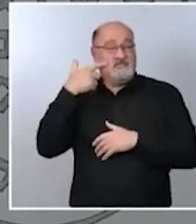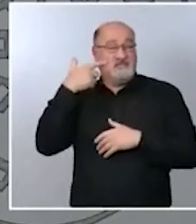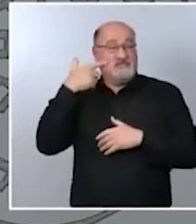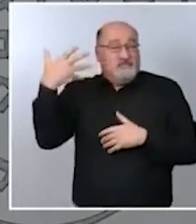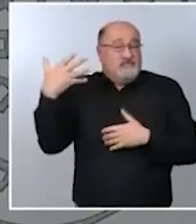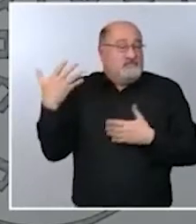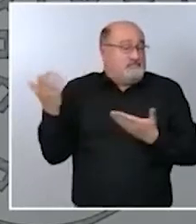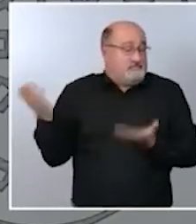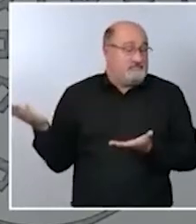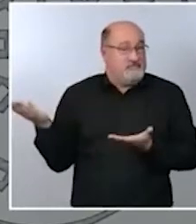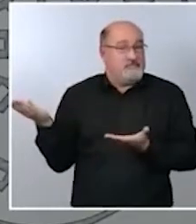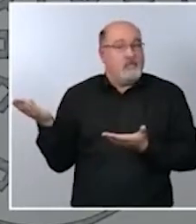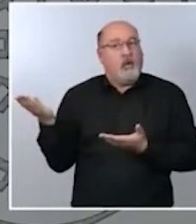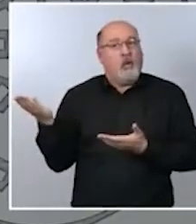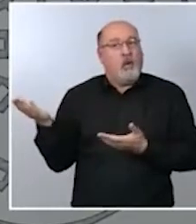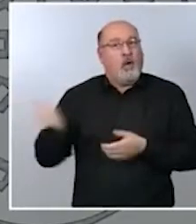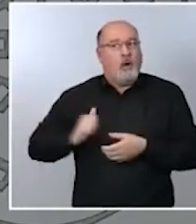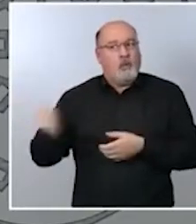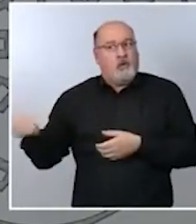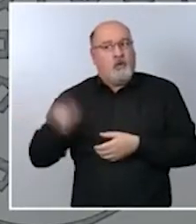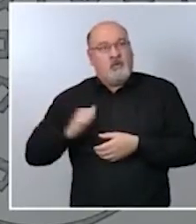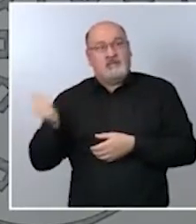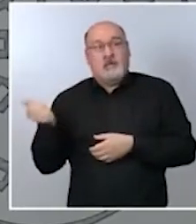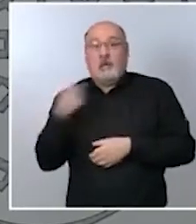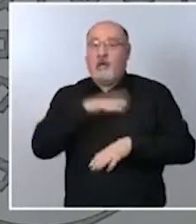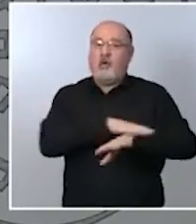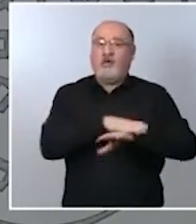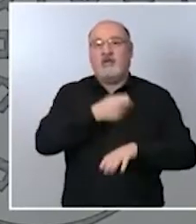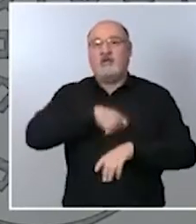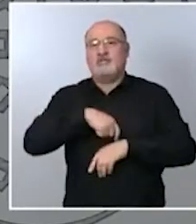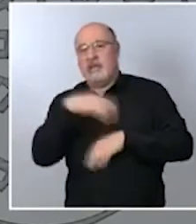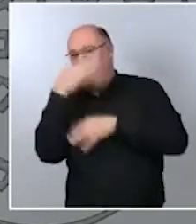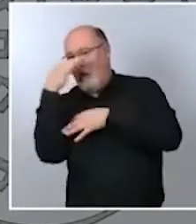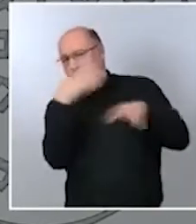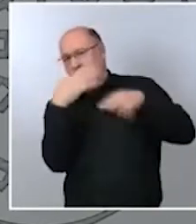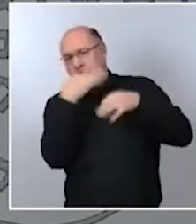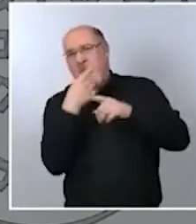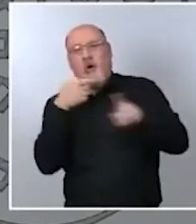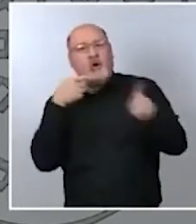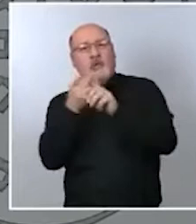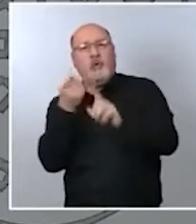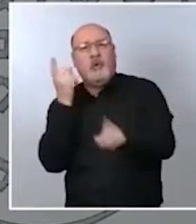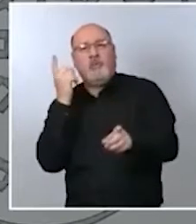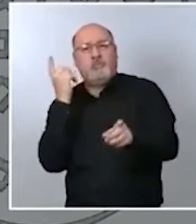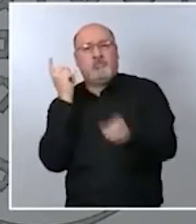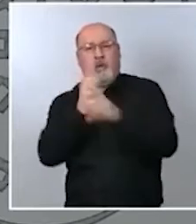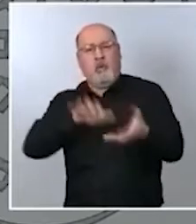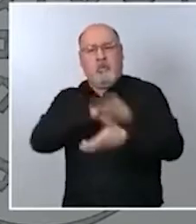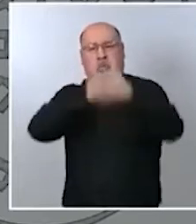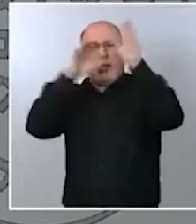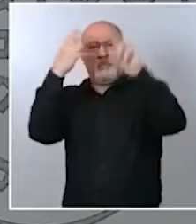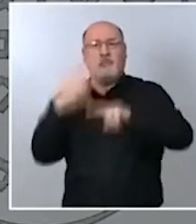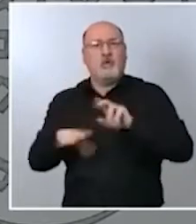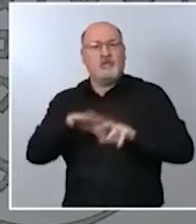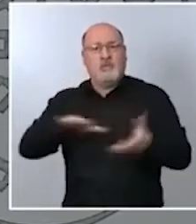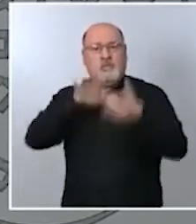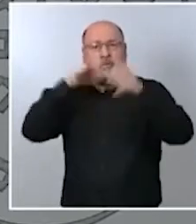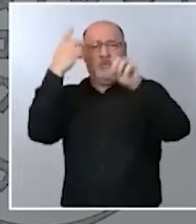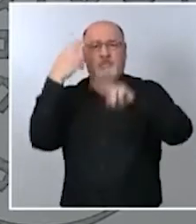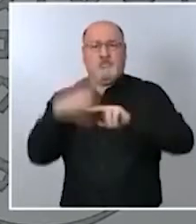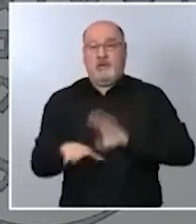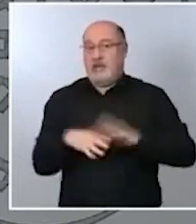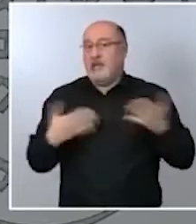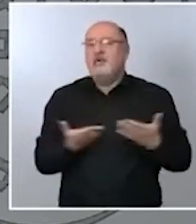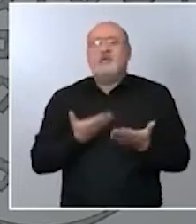al gobierno de España como ariete como confrontación política cuando el llamamiento que estamos haciendo permanentemente es a la unidad